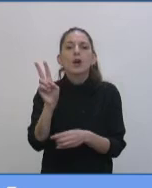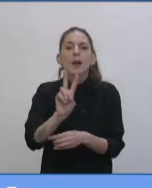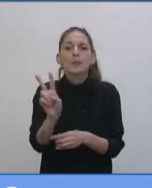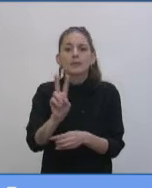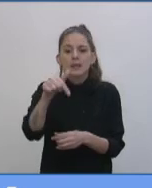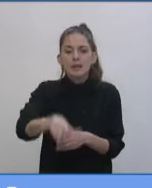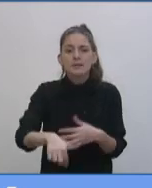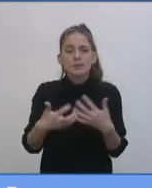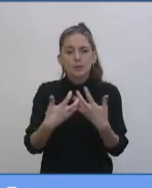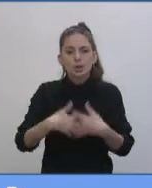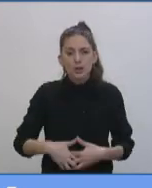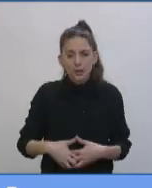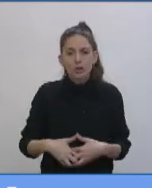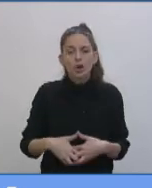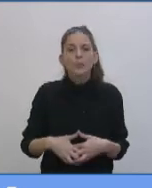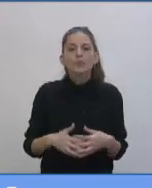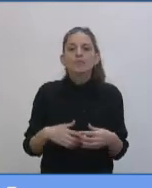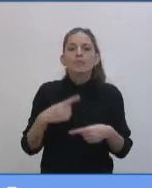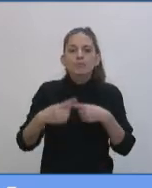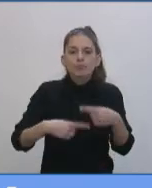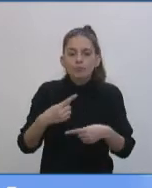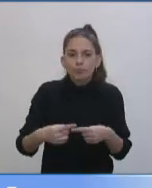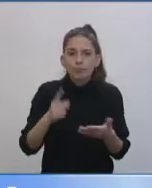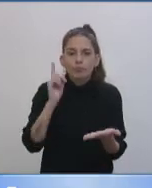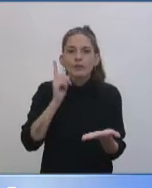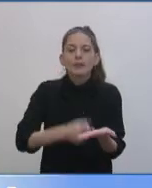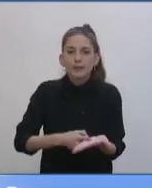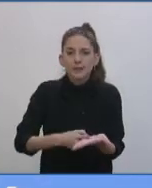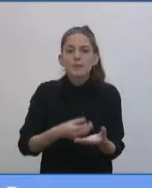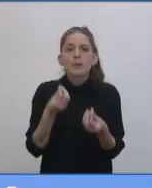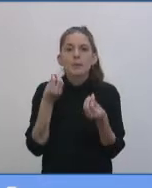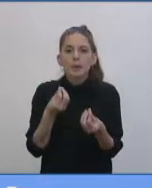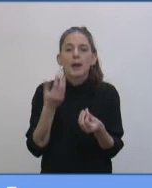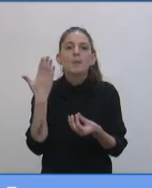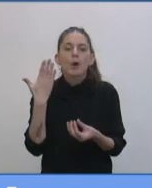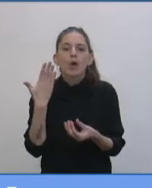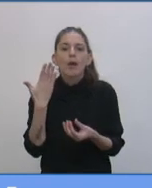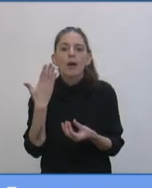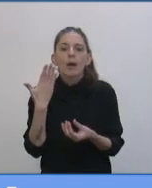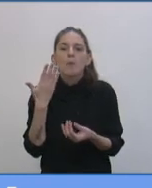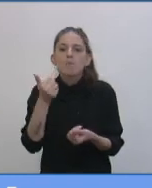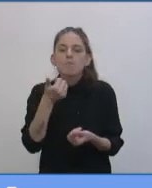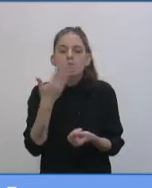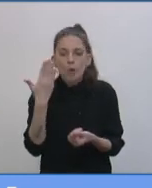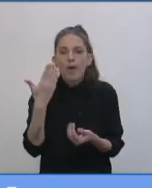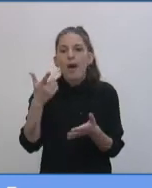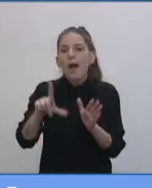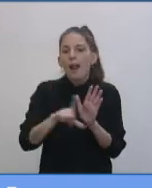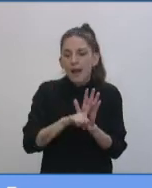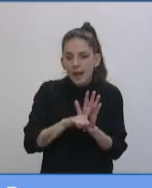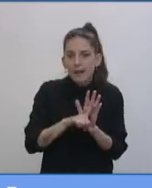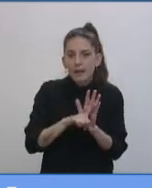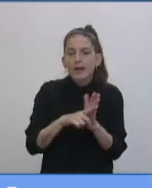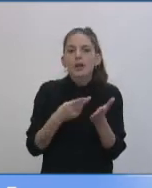este proyecto, el tratamiento con dictamen para poder tener una ley y reitero, poder